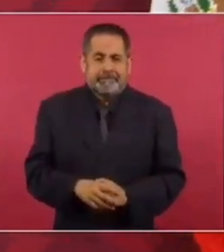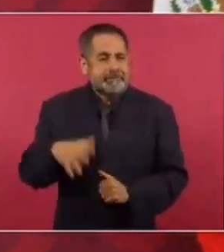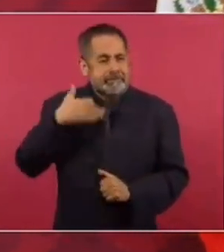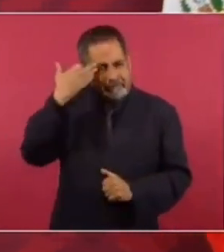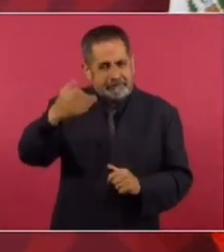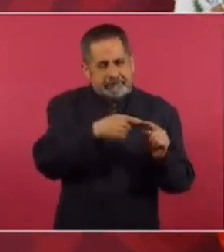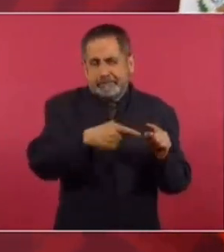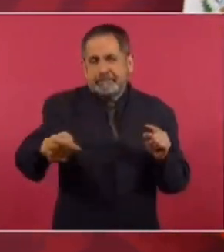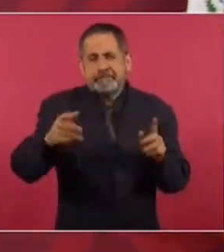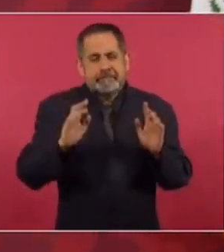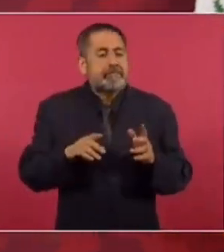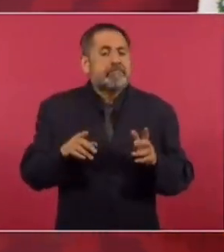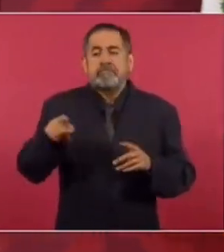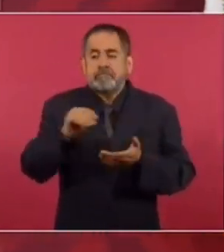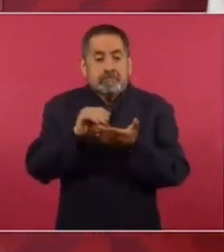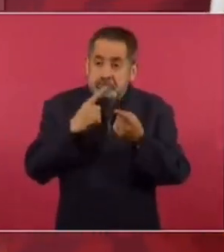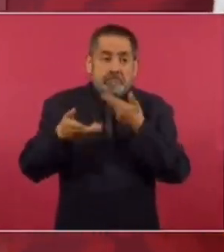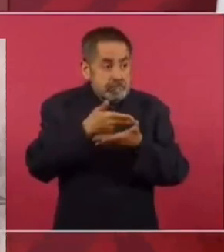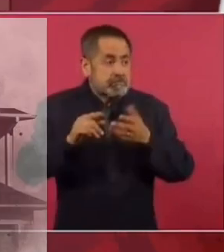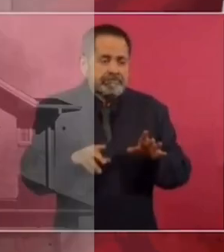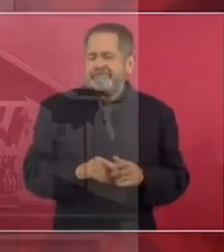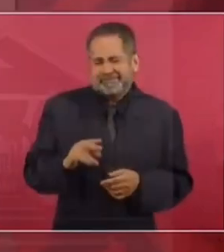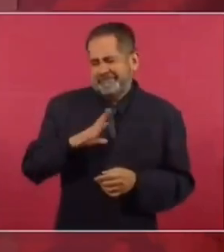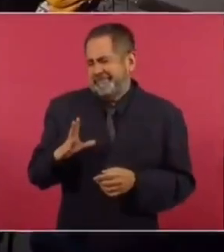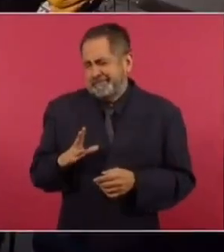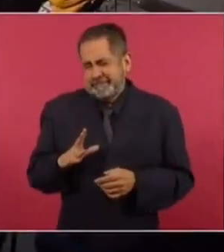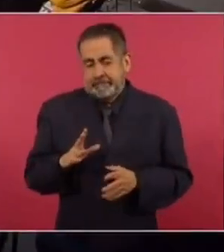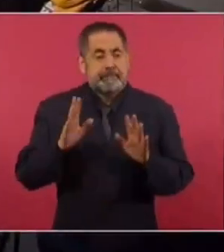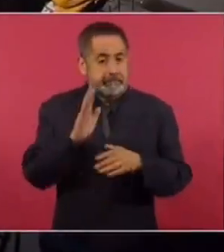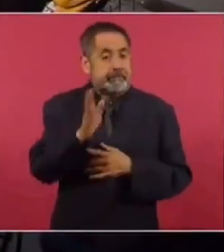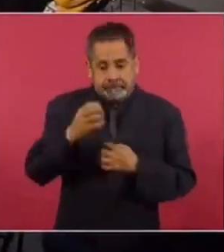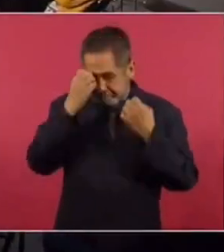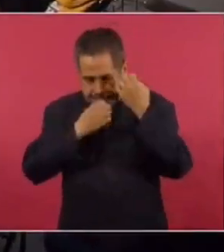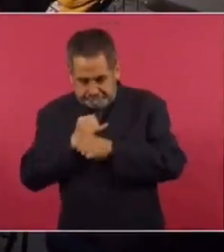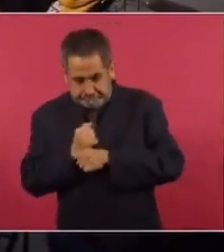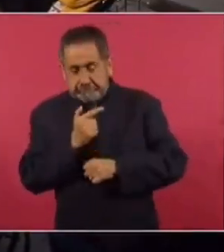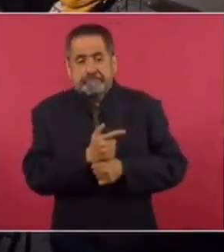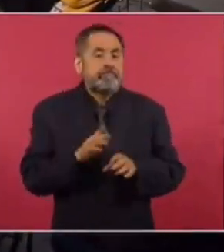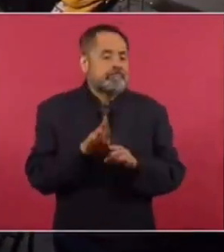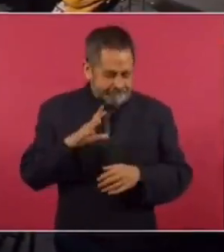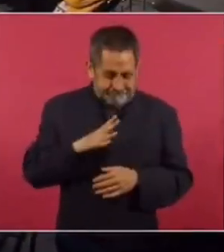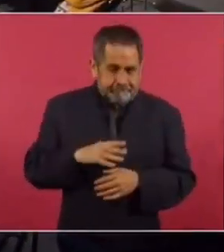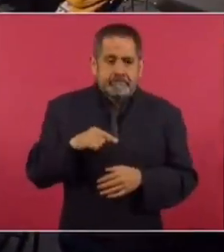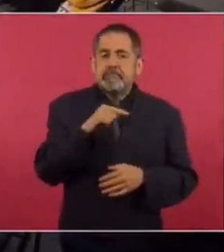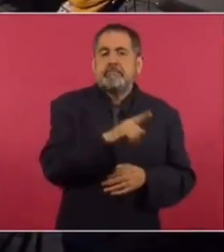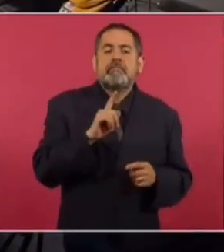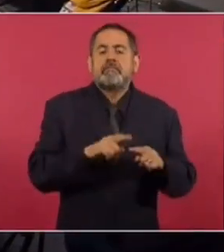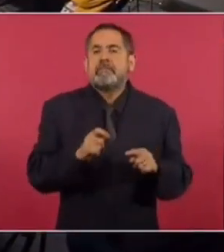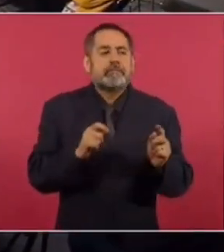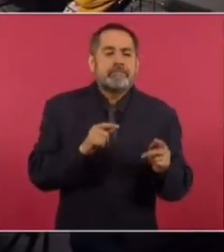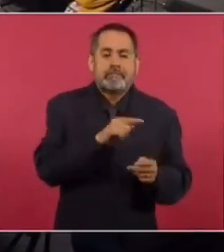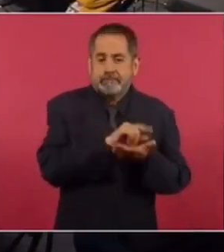durante tanto tiempo lo mantenga. Y hay análisis, estudios de que venden